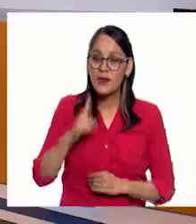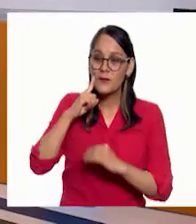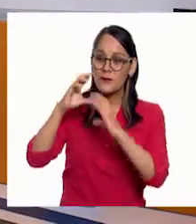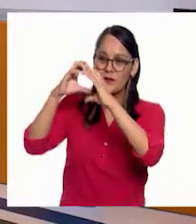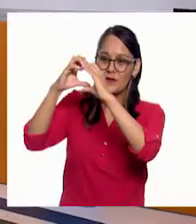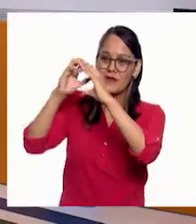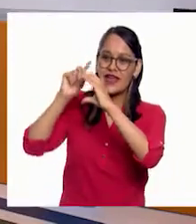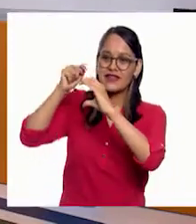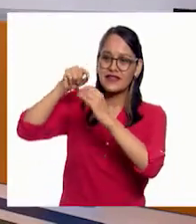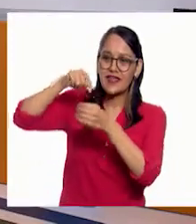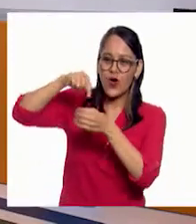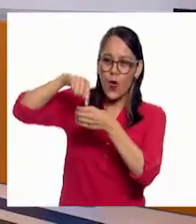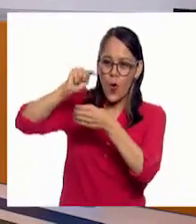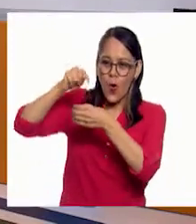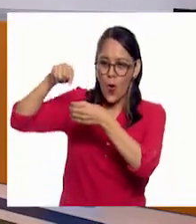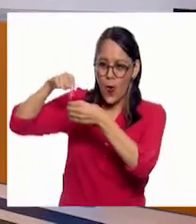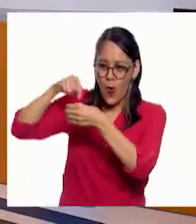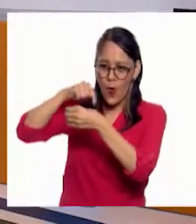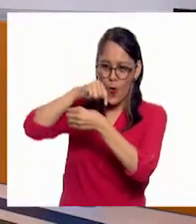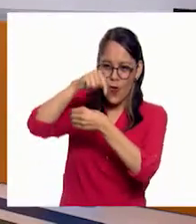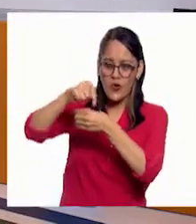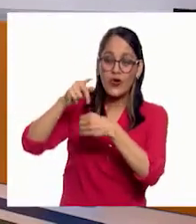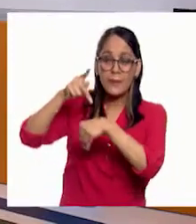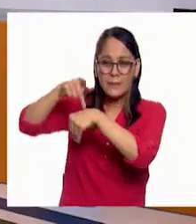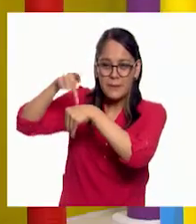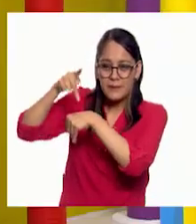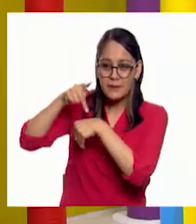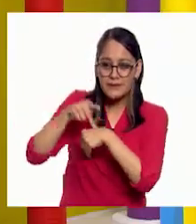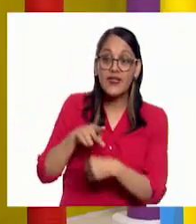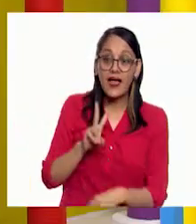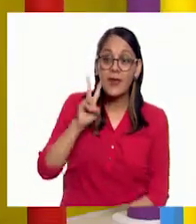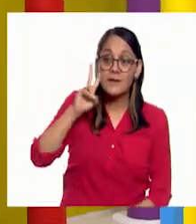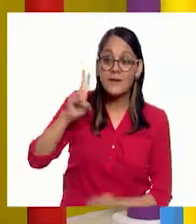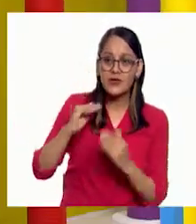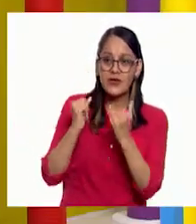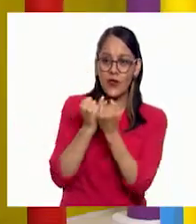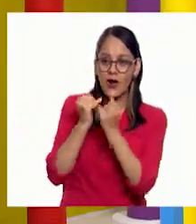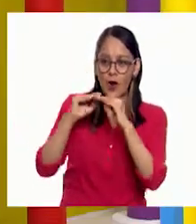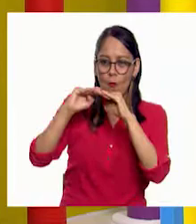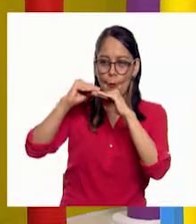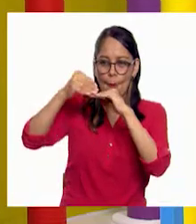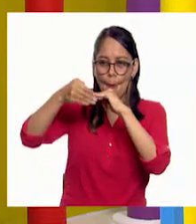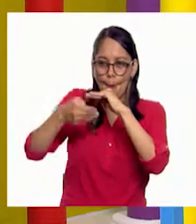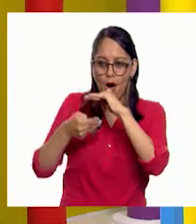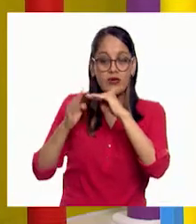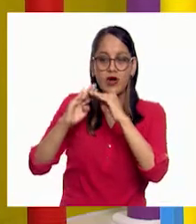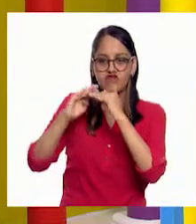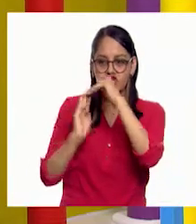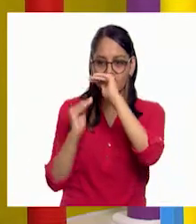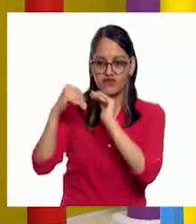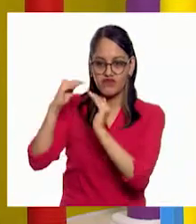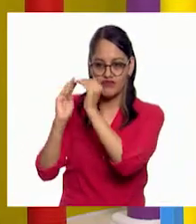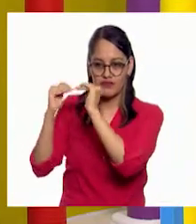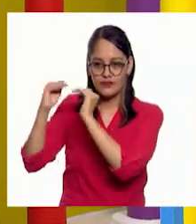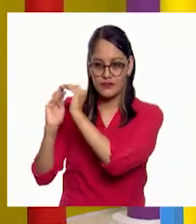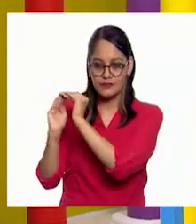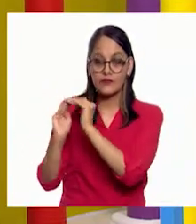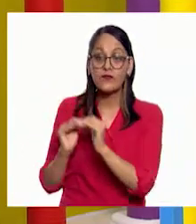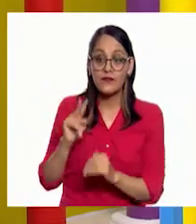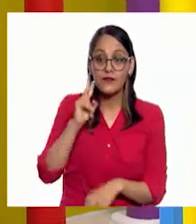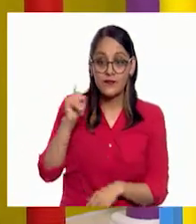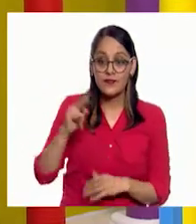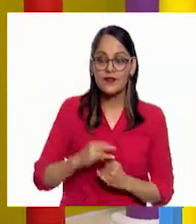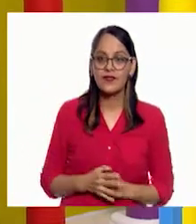hoyos, rocas. Sí, se ve un lugar desigual, así, con valles y demás. Lo que yo no me